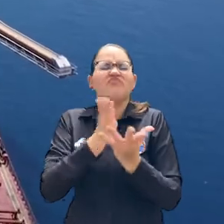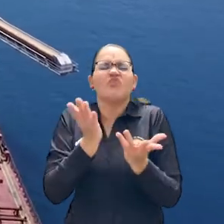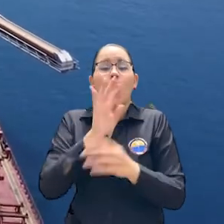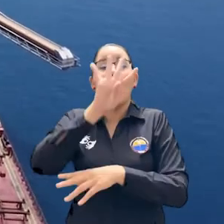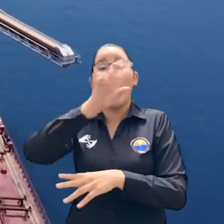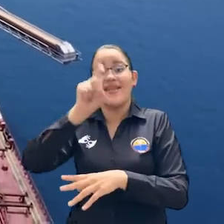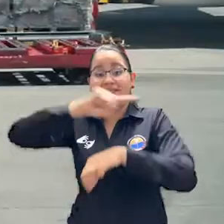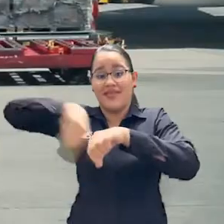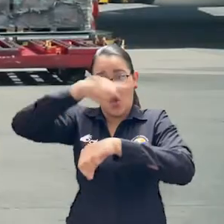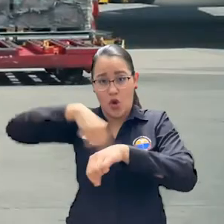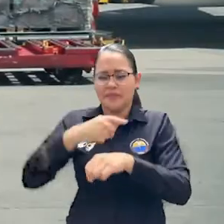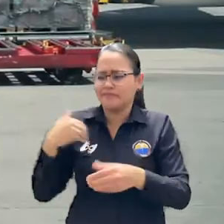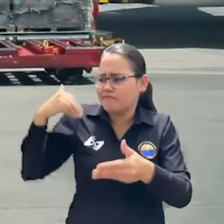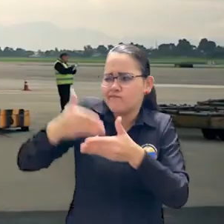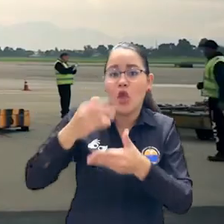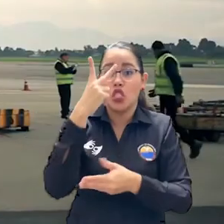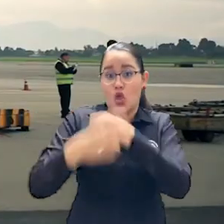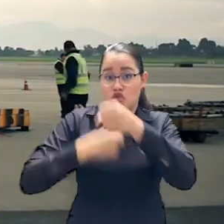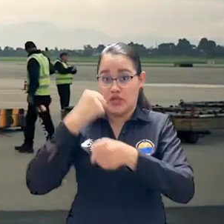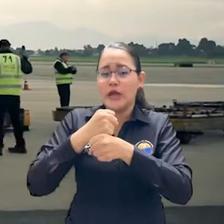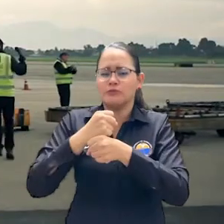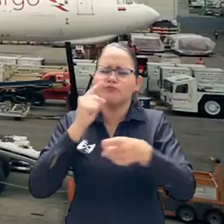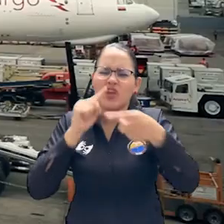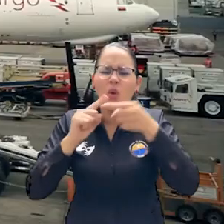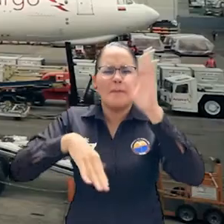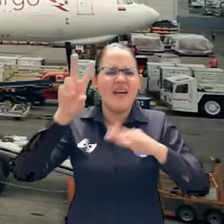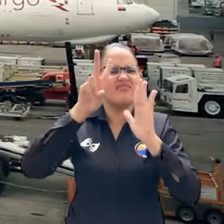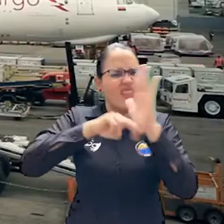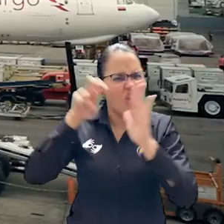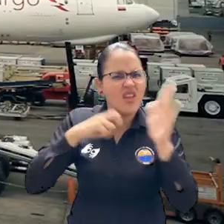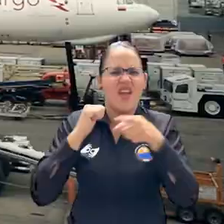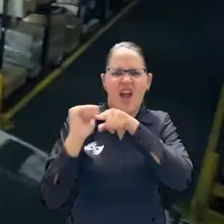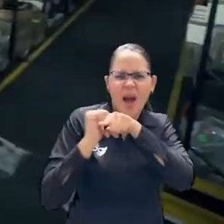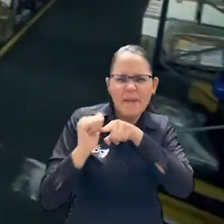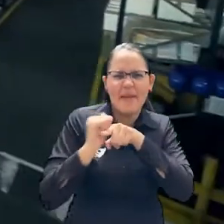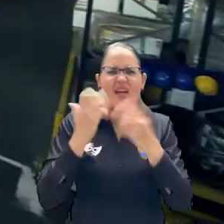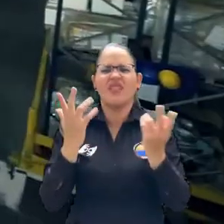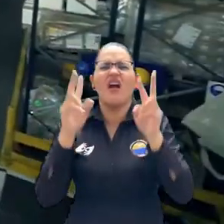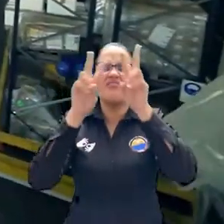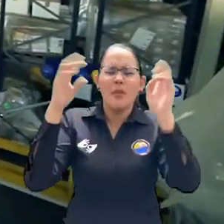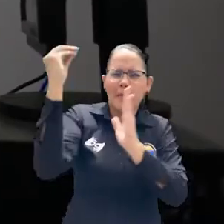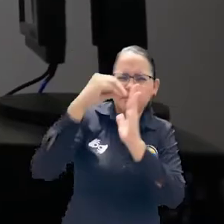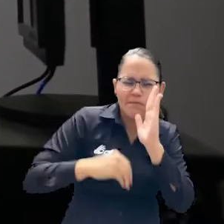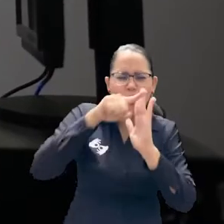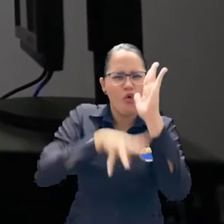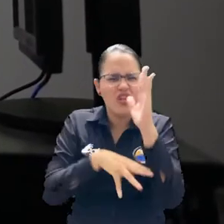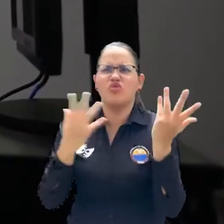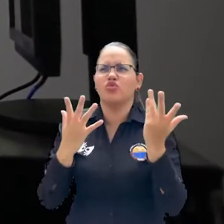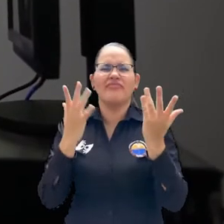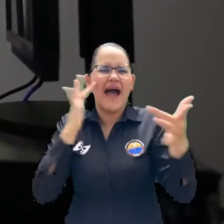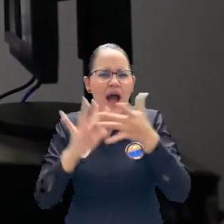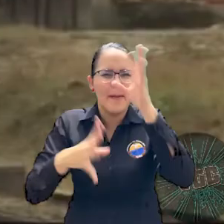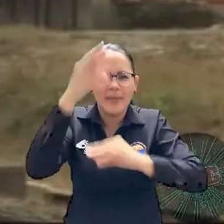duración de dos años, combina la metodología teórico-práctica en su contenido curricular, impartiendo cursos en dinámica de